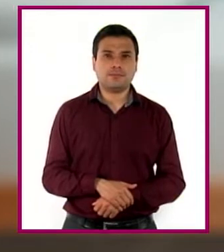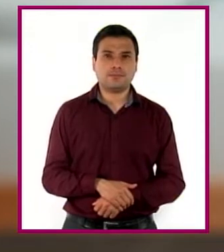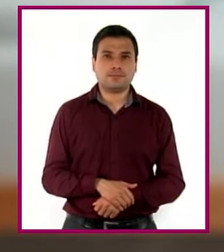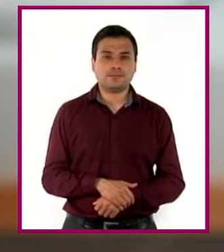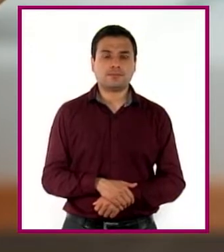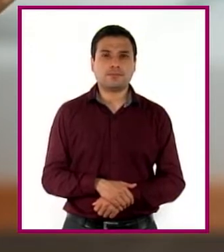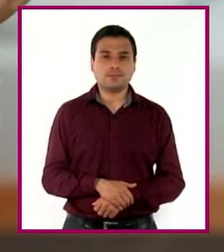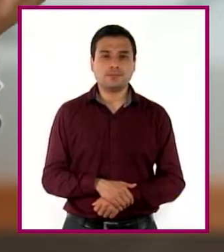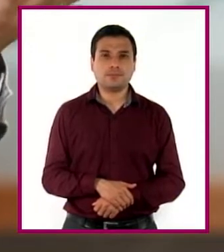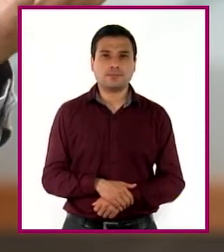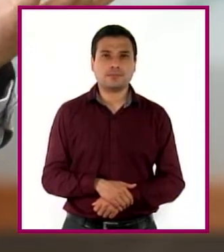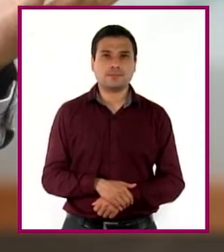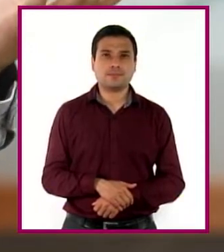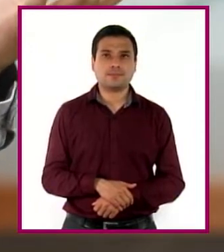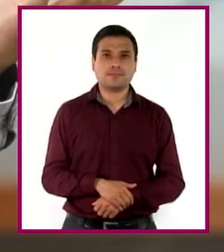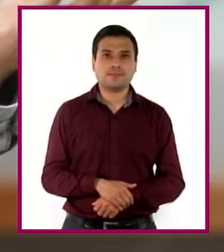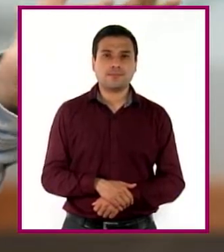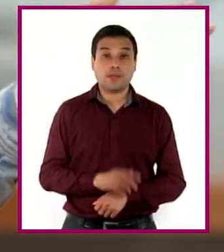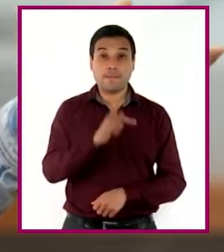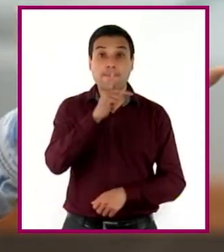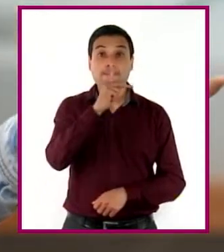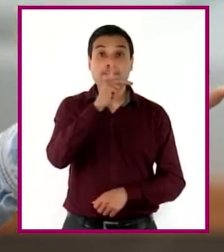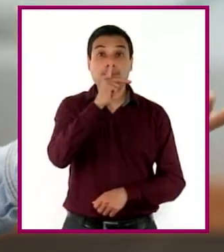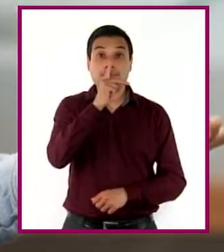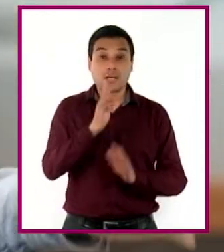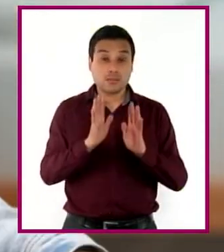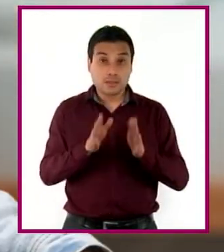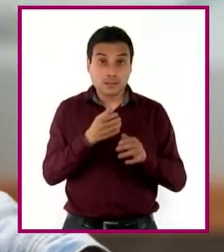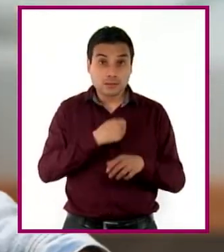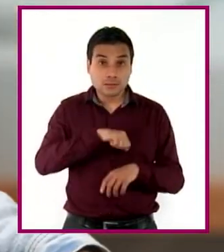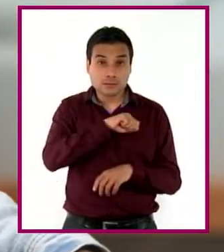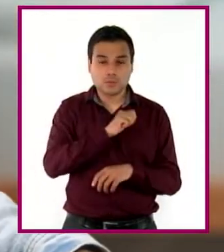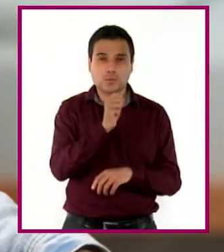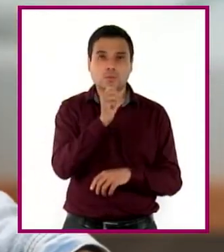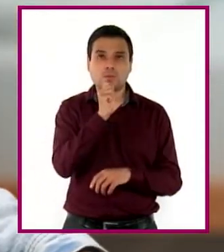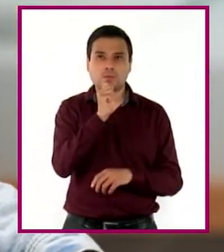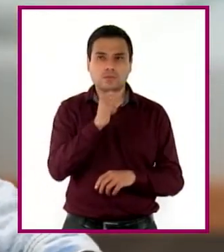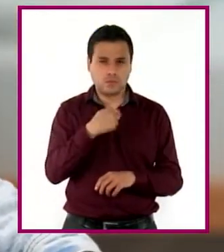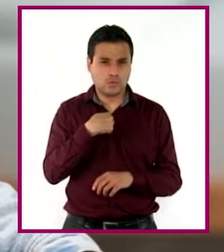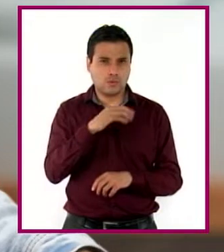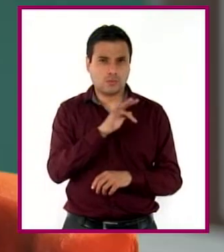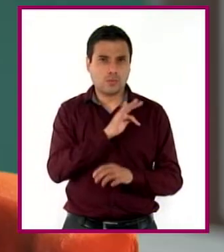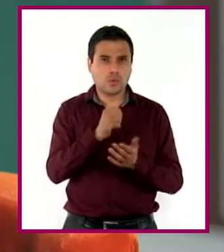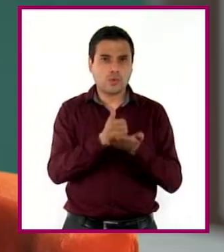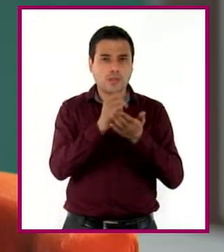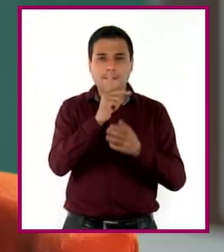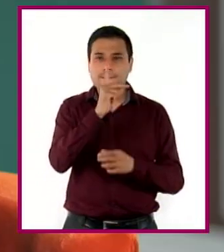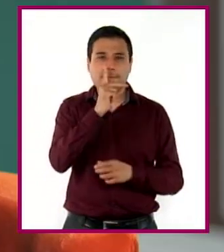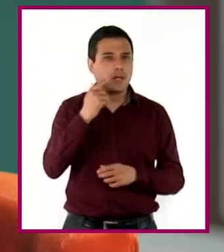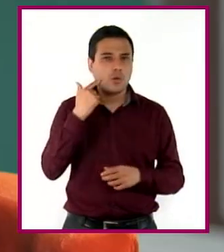El asunto es que él todavía no está recuperado del todo. Y yo siento que podría dejarme ayudarlo, pero no quiere.